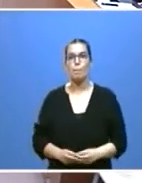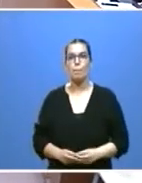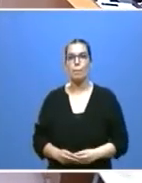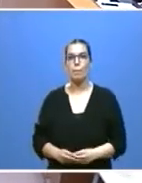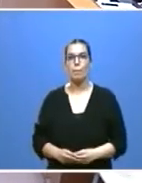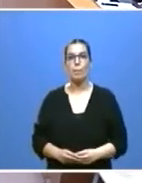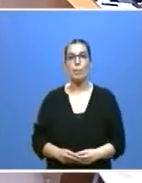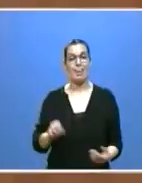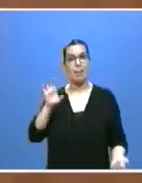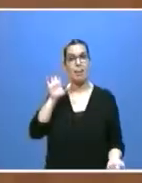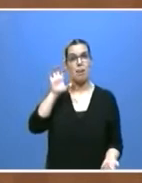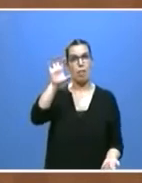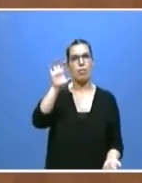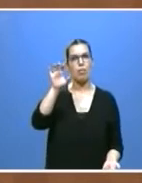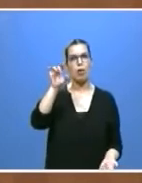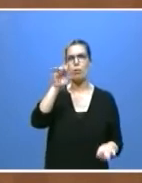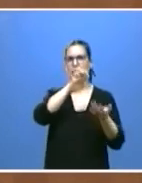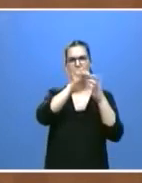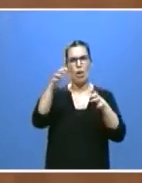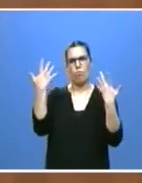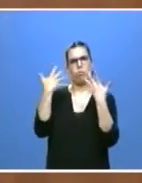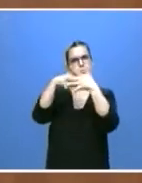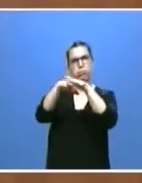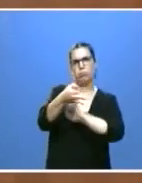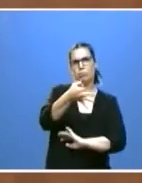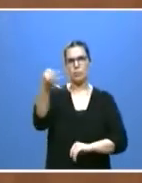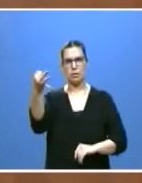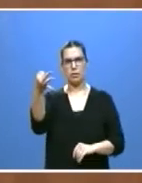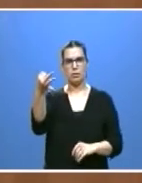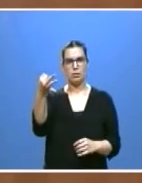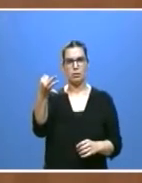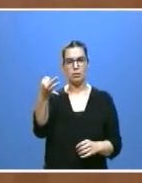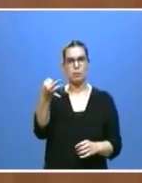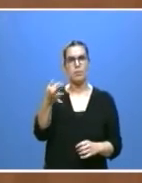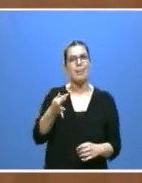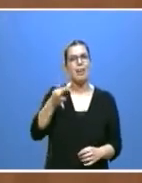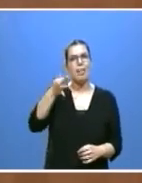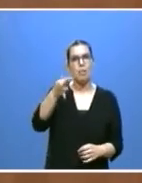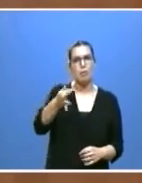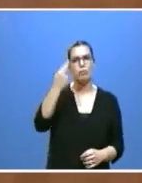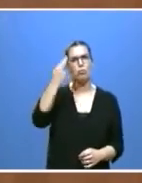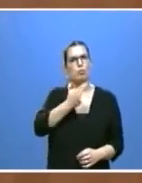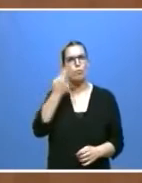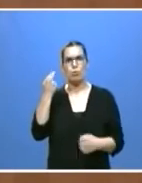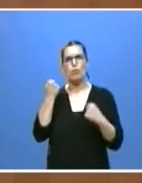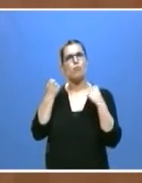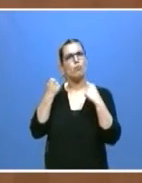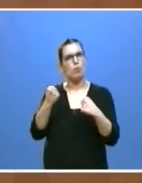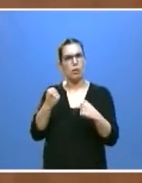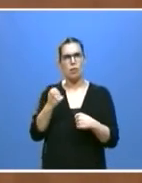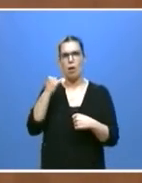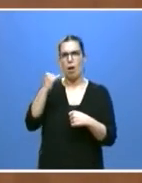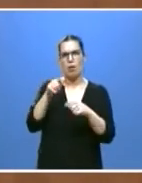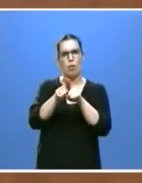en la que Castilla y León está plenamente integrada y con la que se encuentra firmemente comprometida como parte